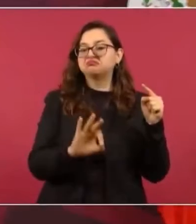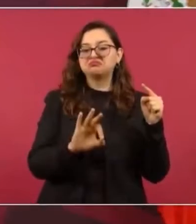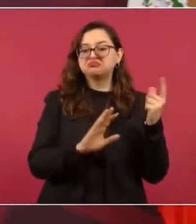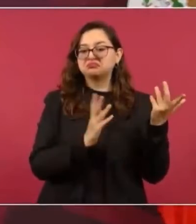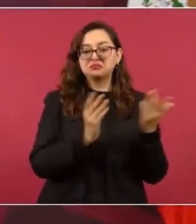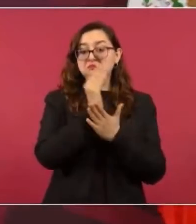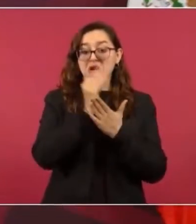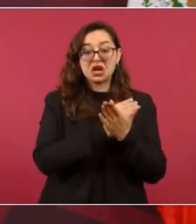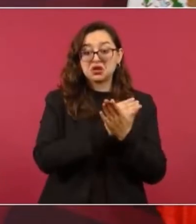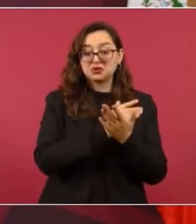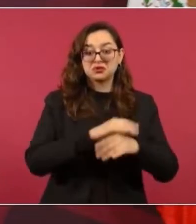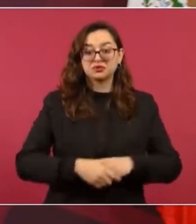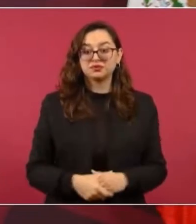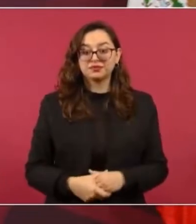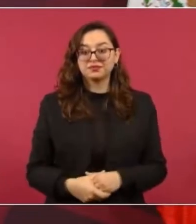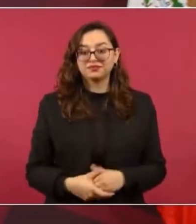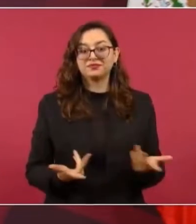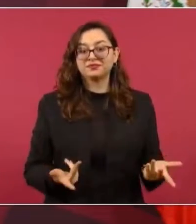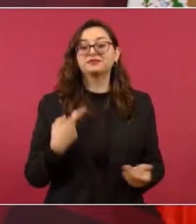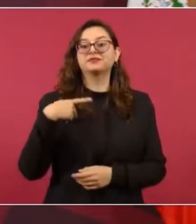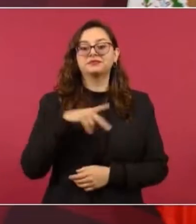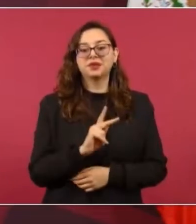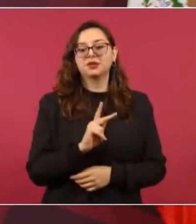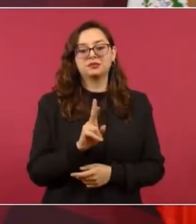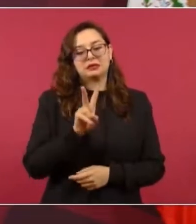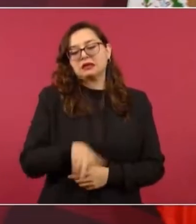Pero lo usan de publicidad con todo respeto.